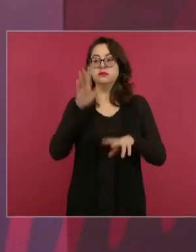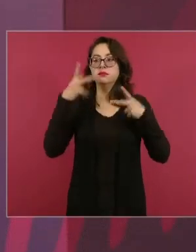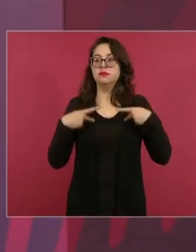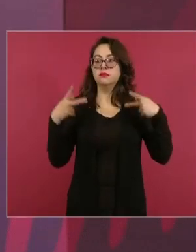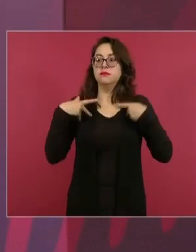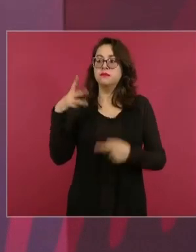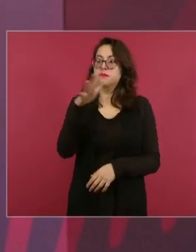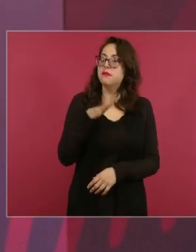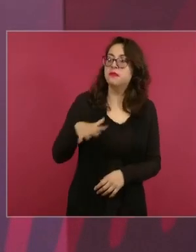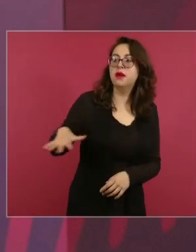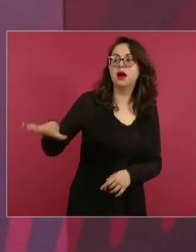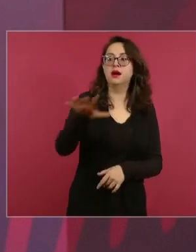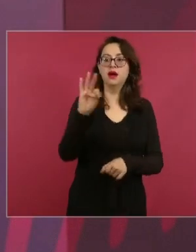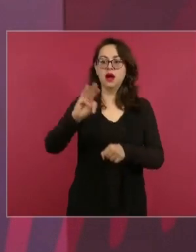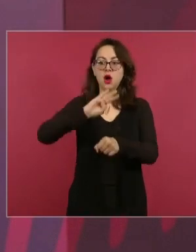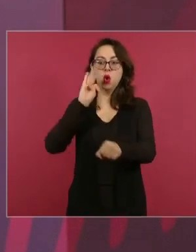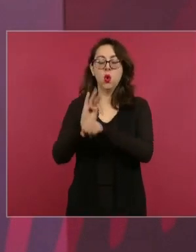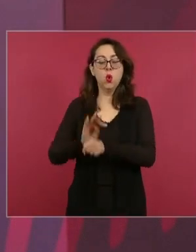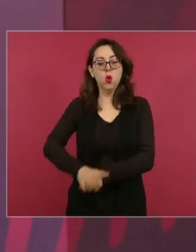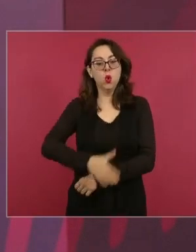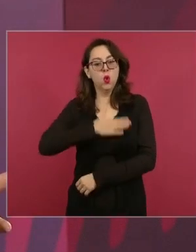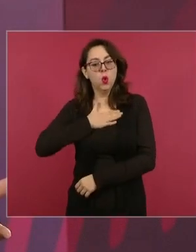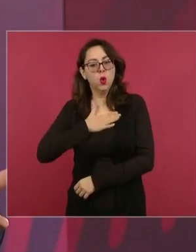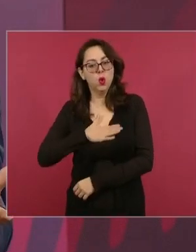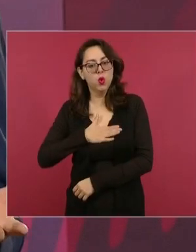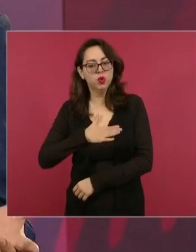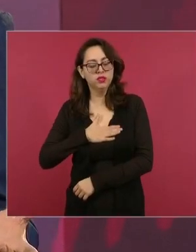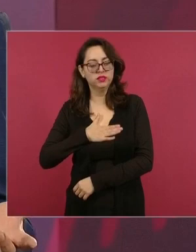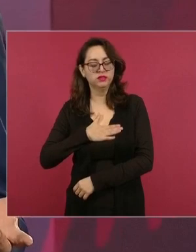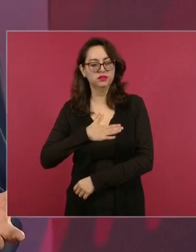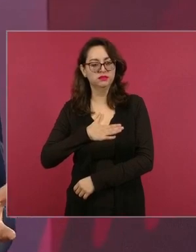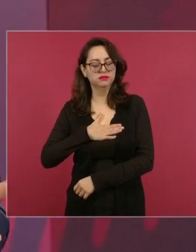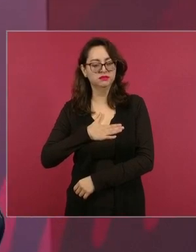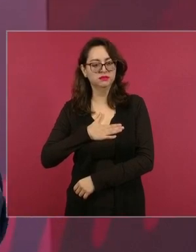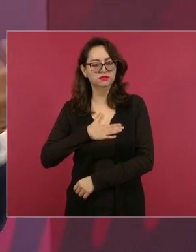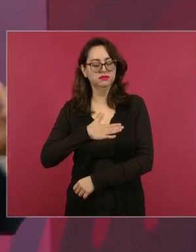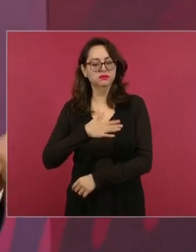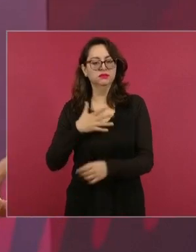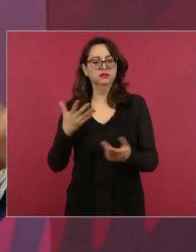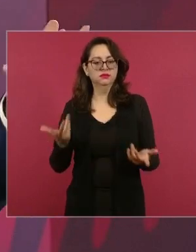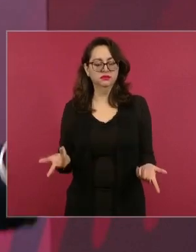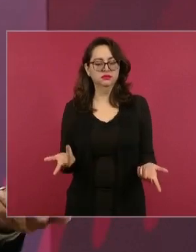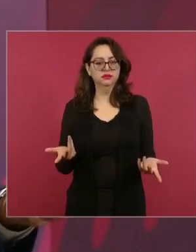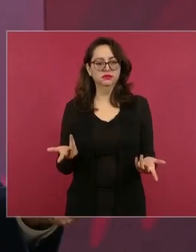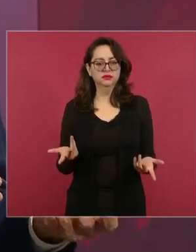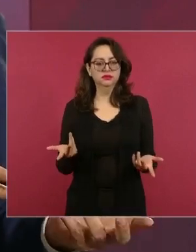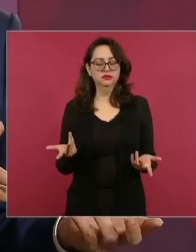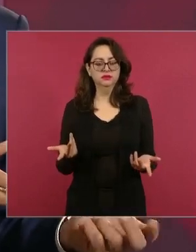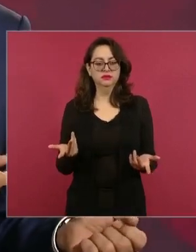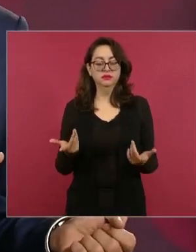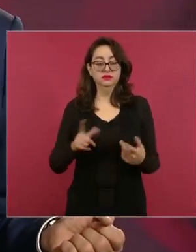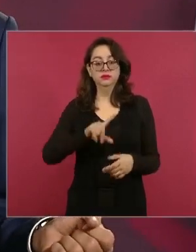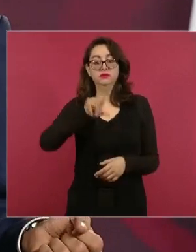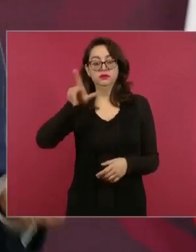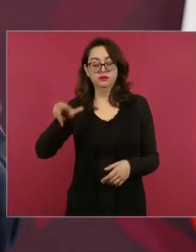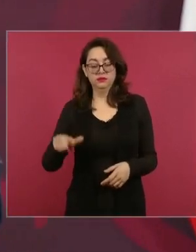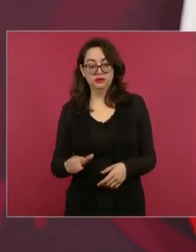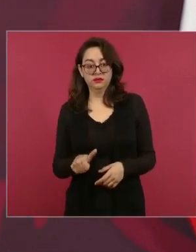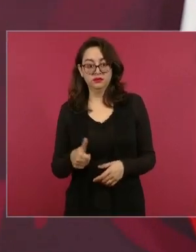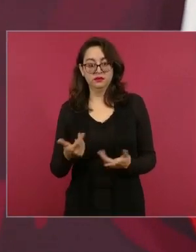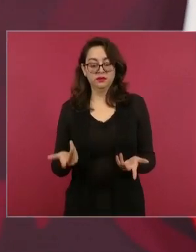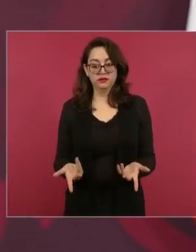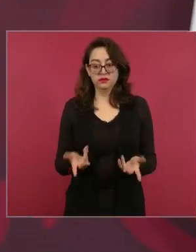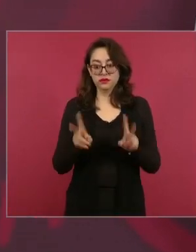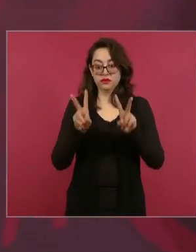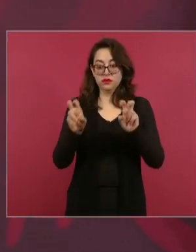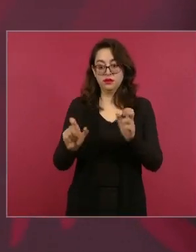En el caso de la reforma, la separación del poder eclesiástico, del poder